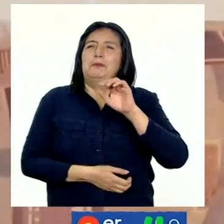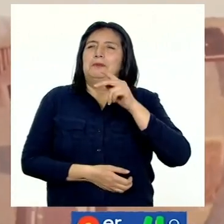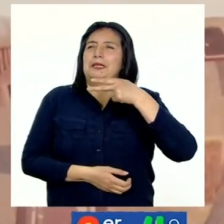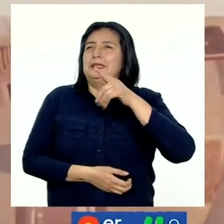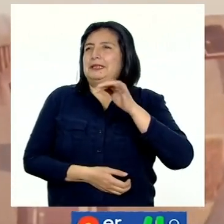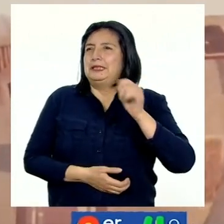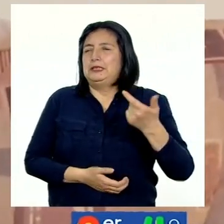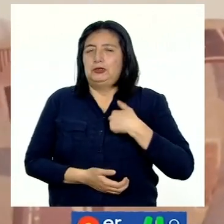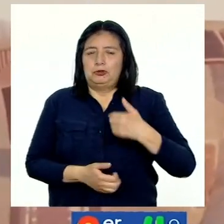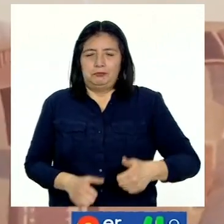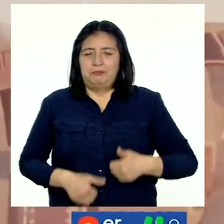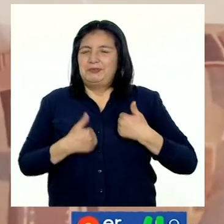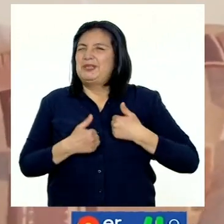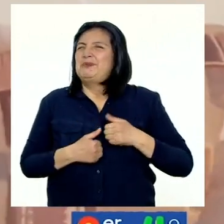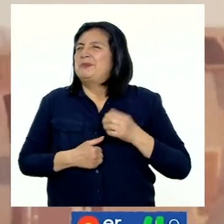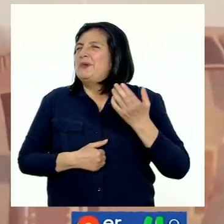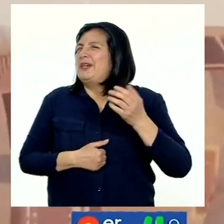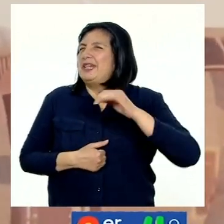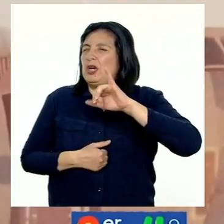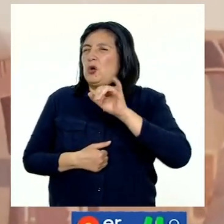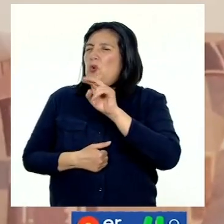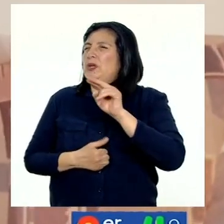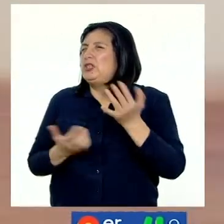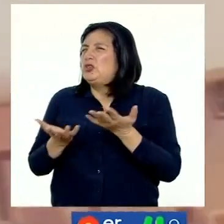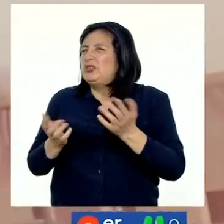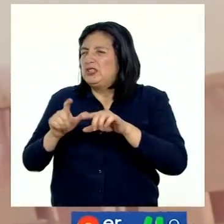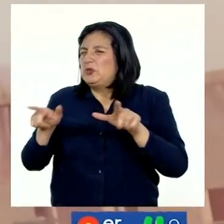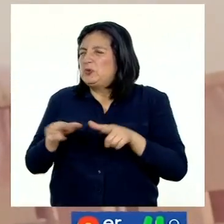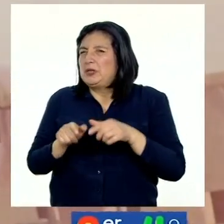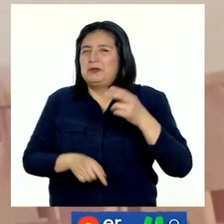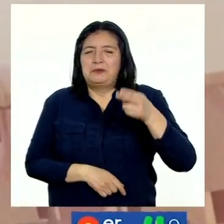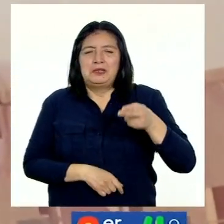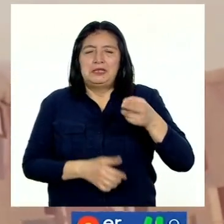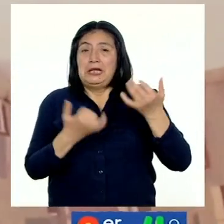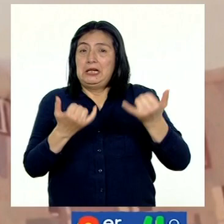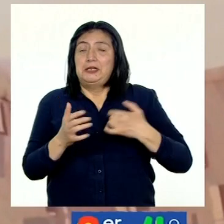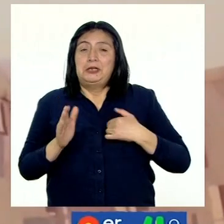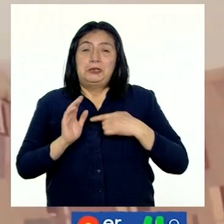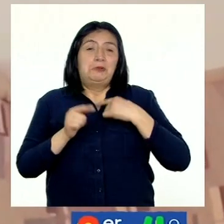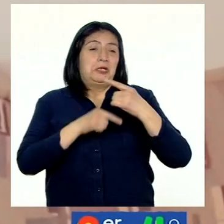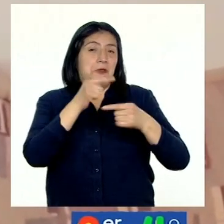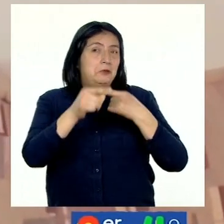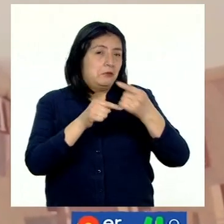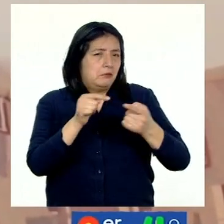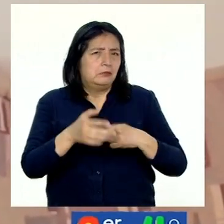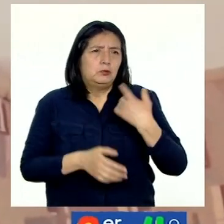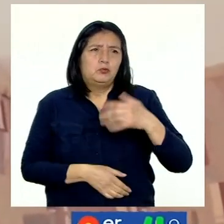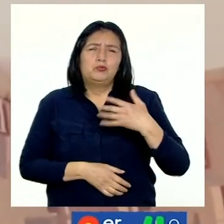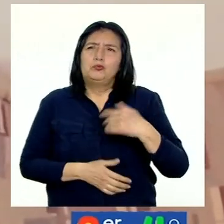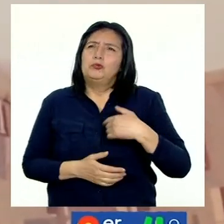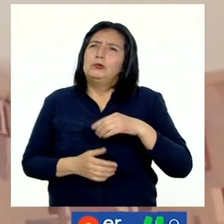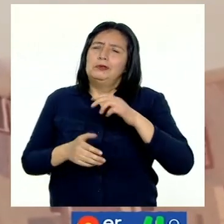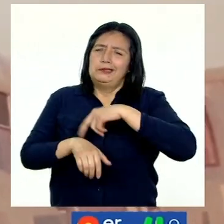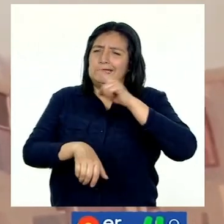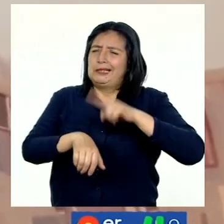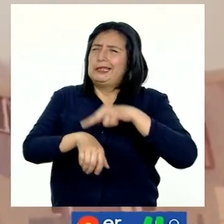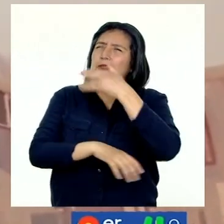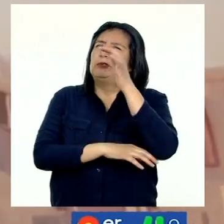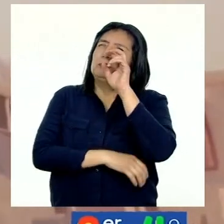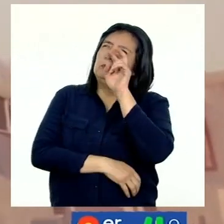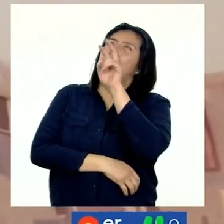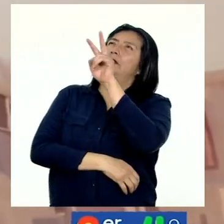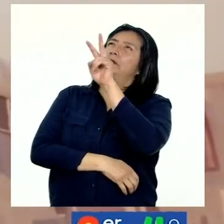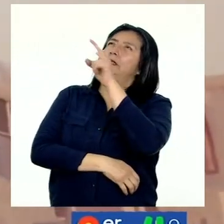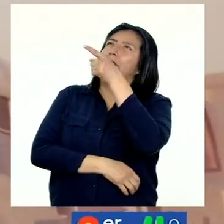vivo en la región de Junín, exactamente en Huancayo. Hoy les voy a contar sobre las señas de la naturaleza,